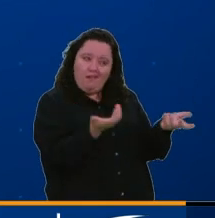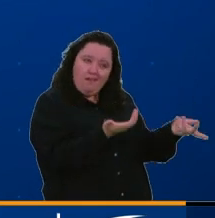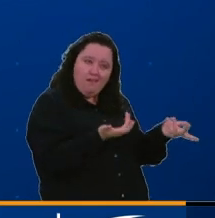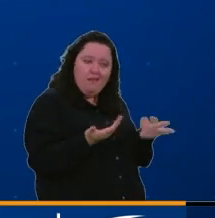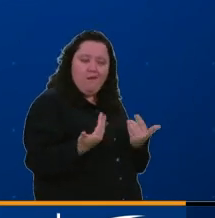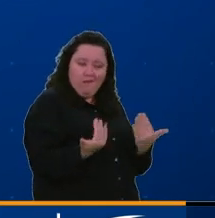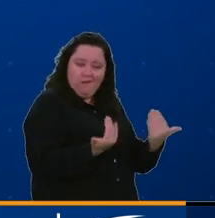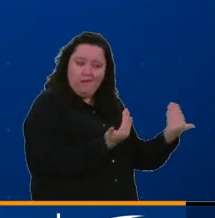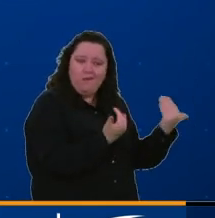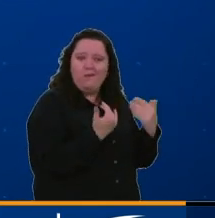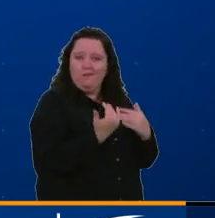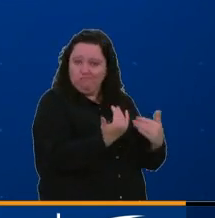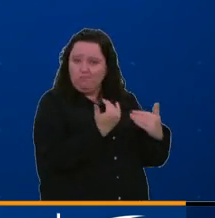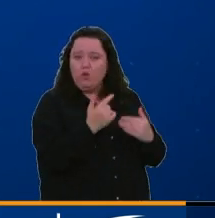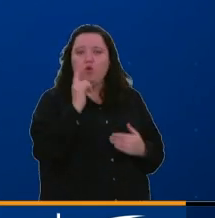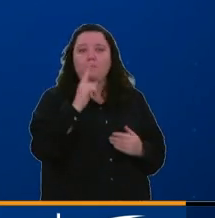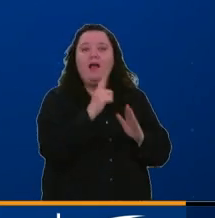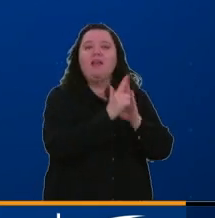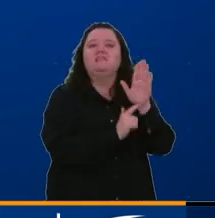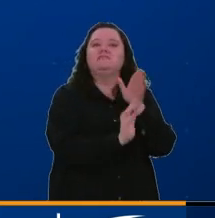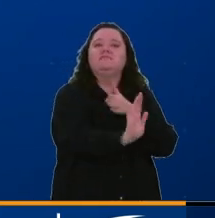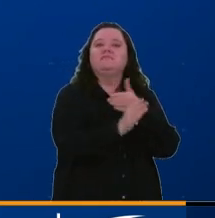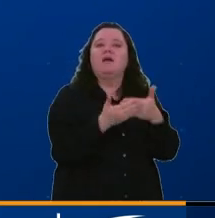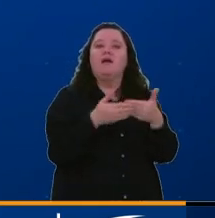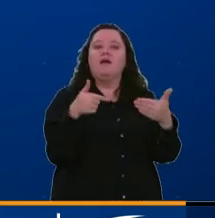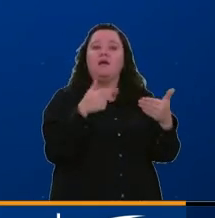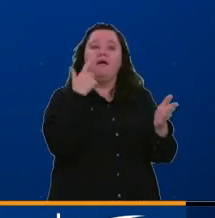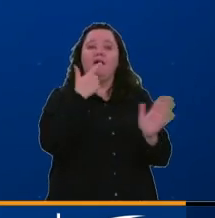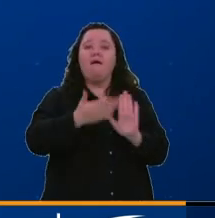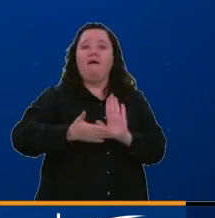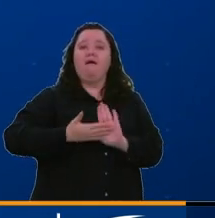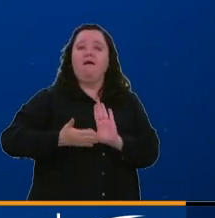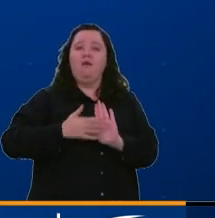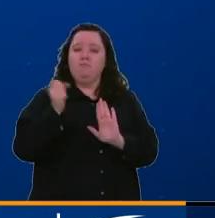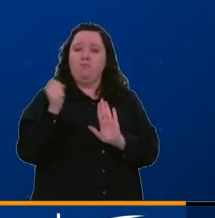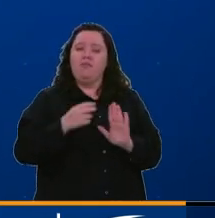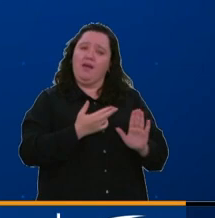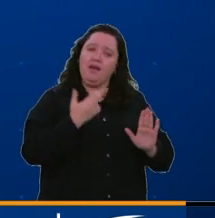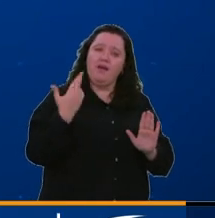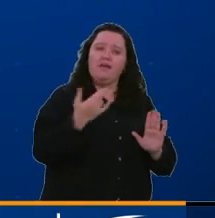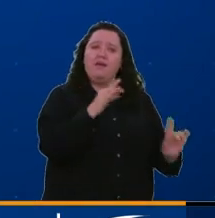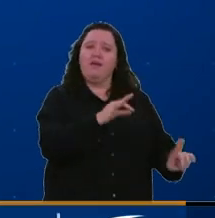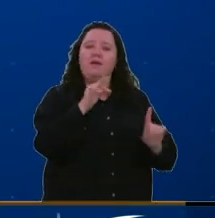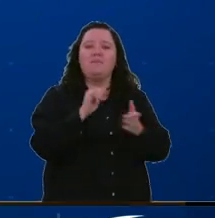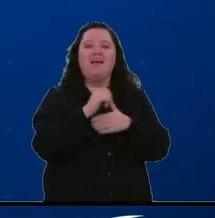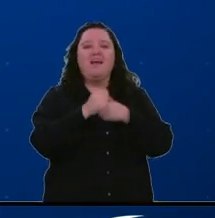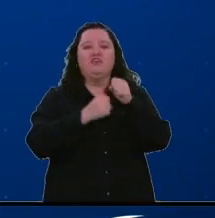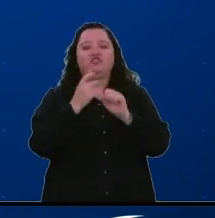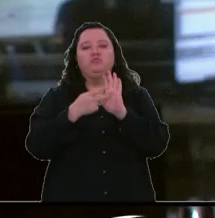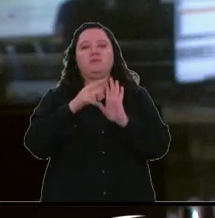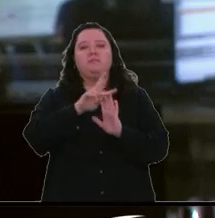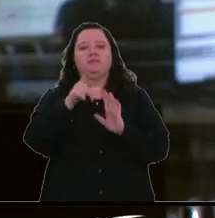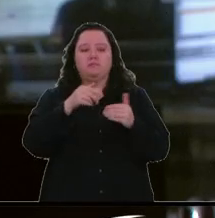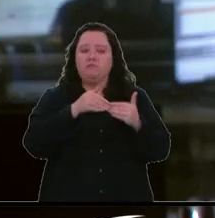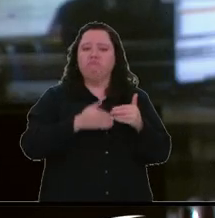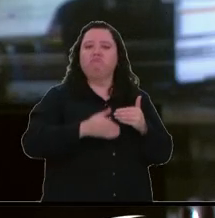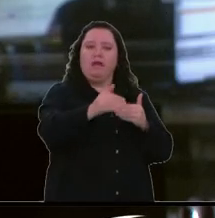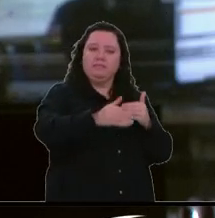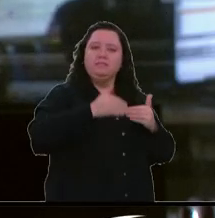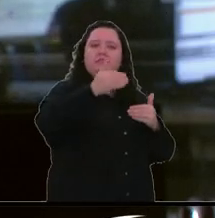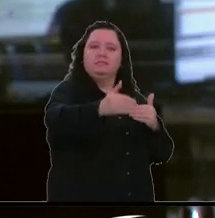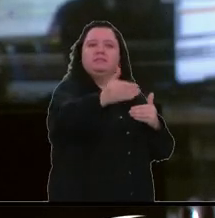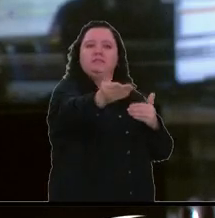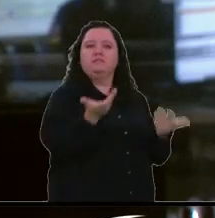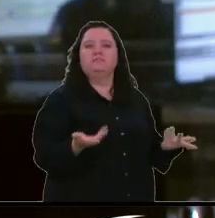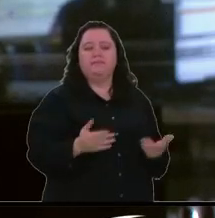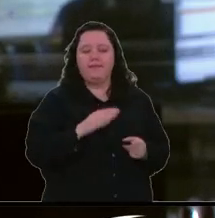Comprárselos porque con unas listas cerradas les garantiza que se reeligirán en las elecciones del 2026. ¿Quiénes